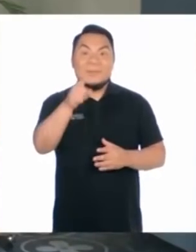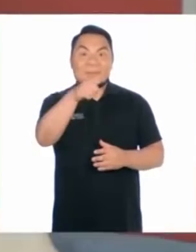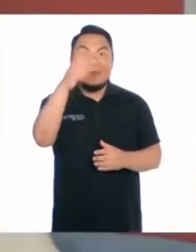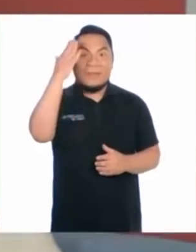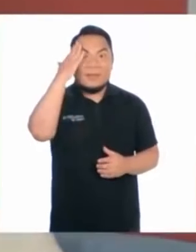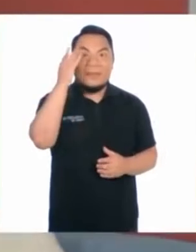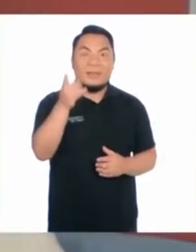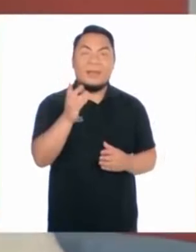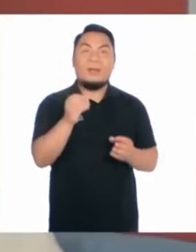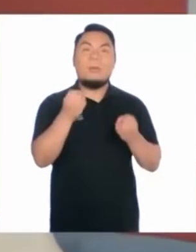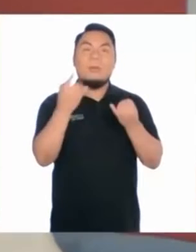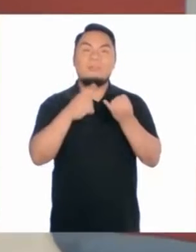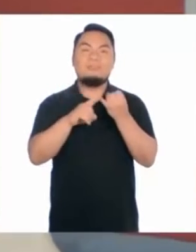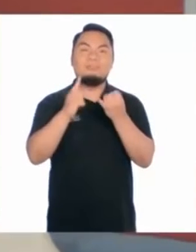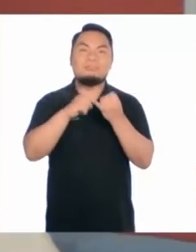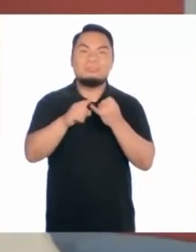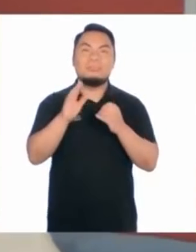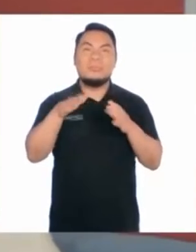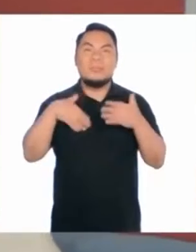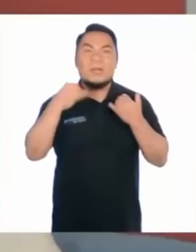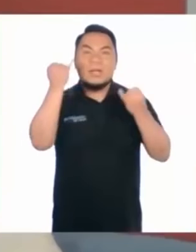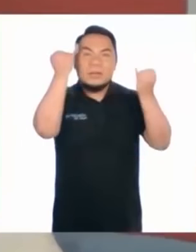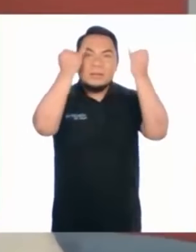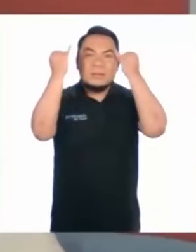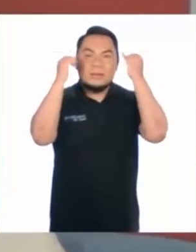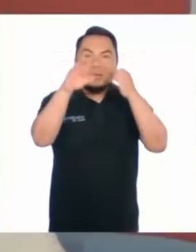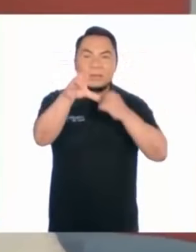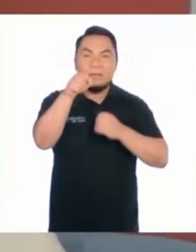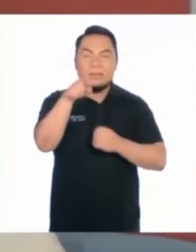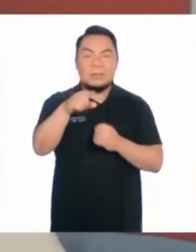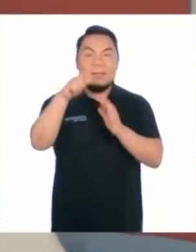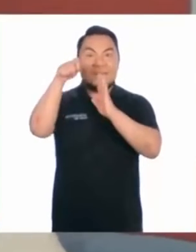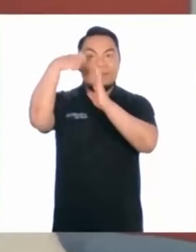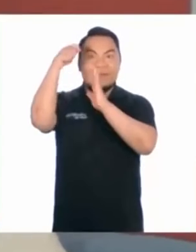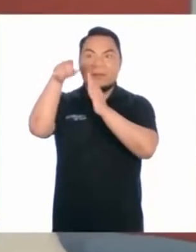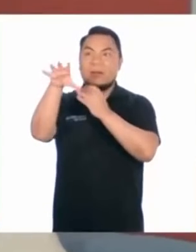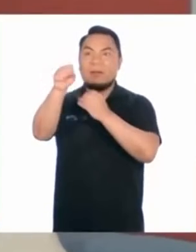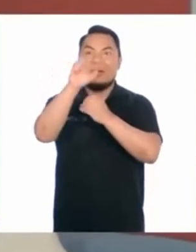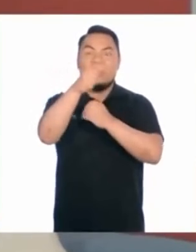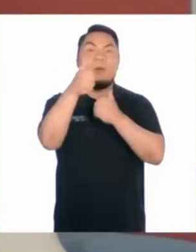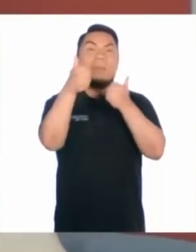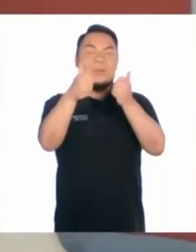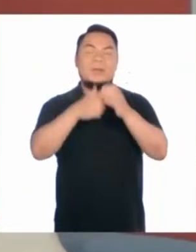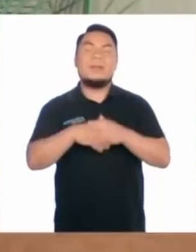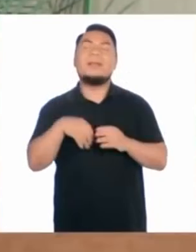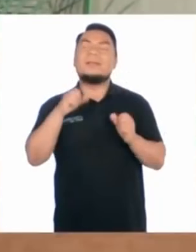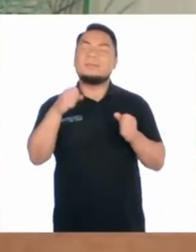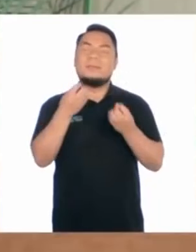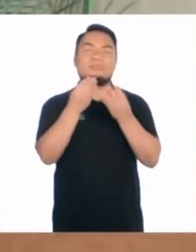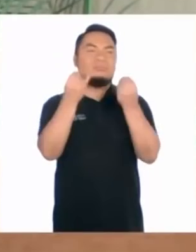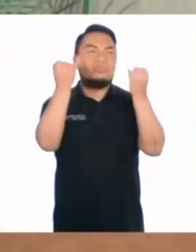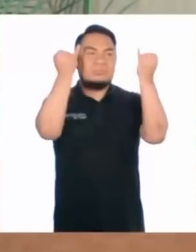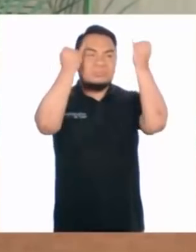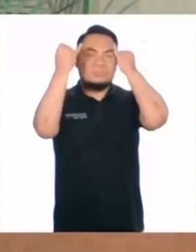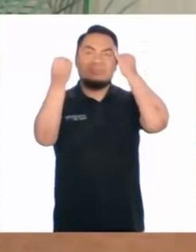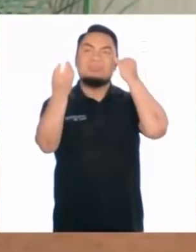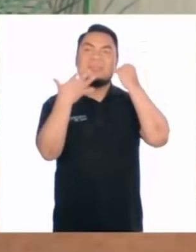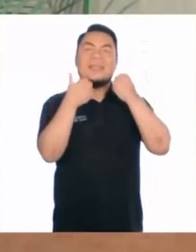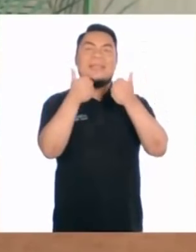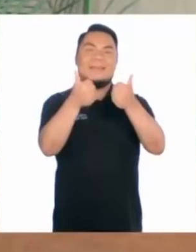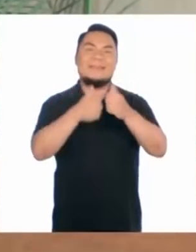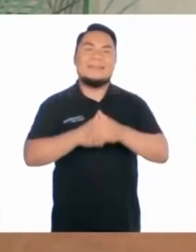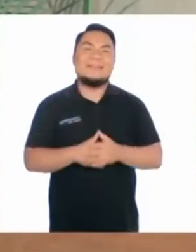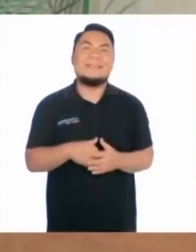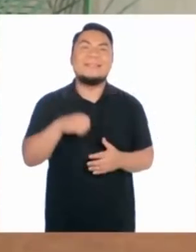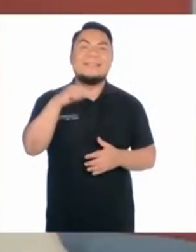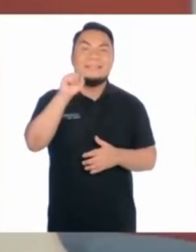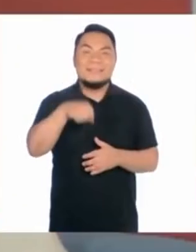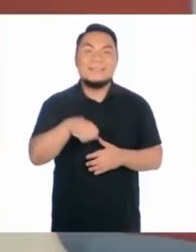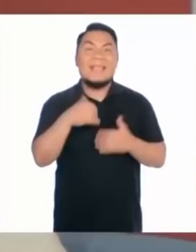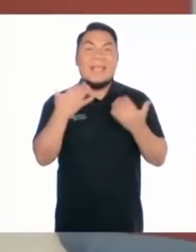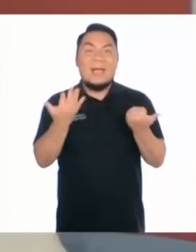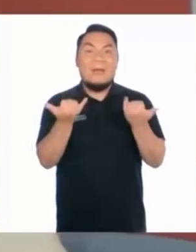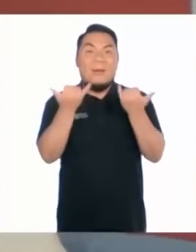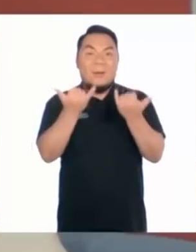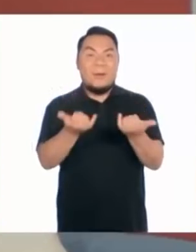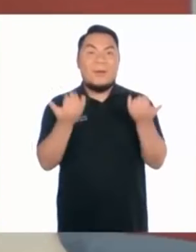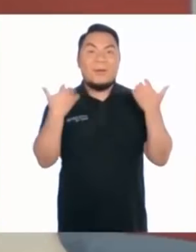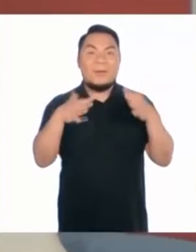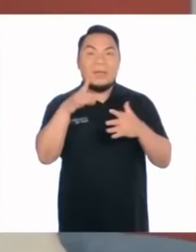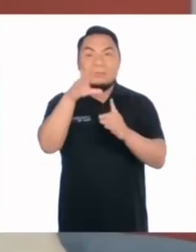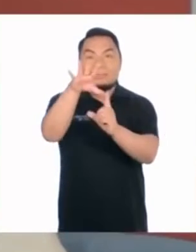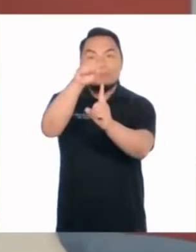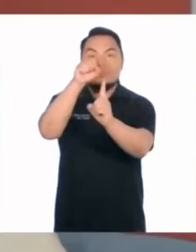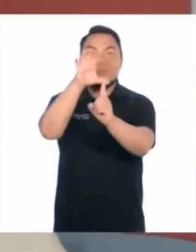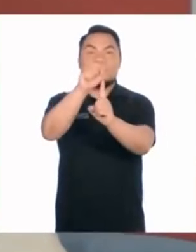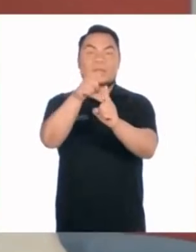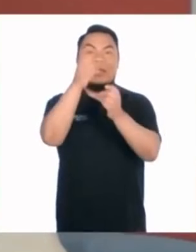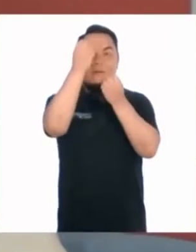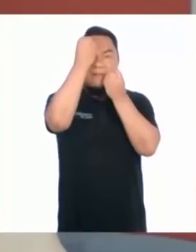¿Se han dado cuenta de cuántas ideas hemos podido identificar en estos videos? Demasiadas ideas fuerza. Así es. Y es que